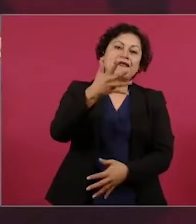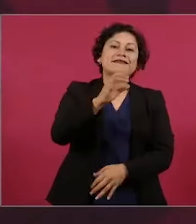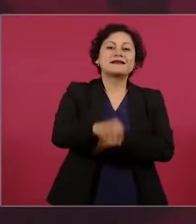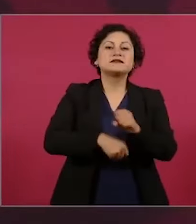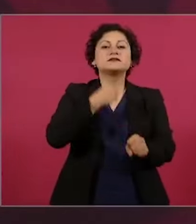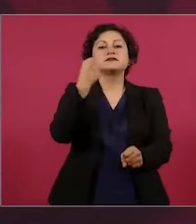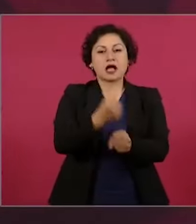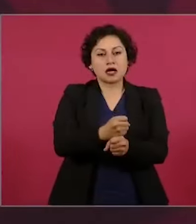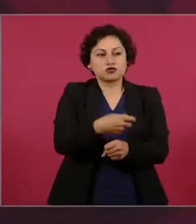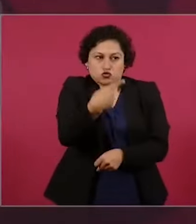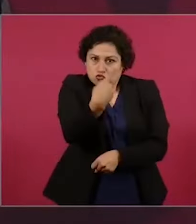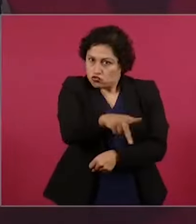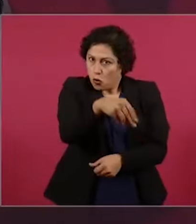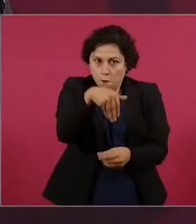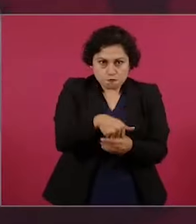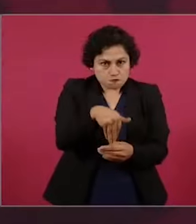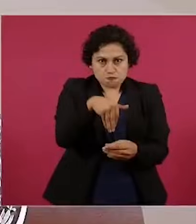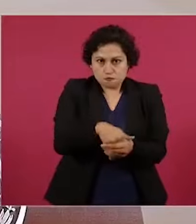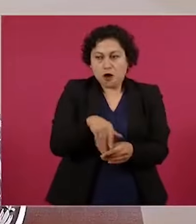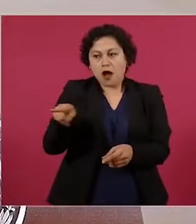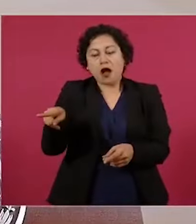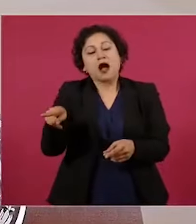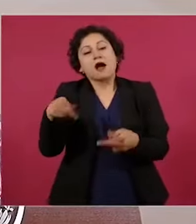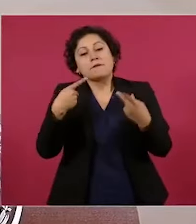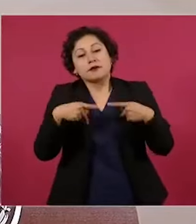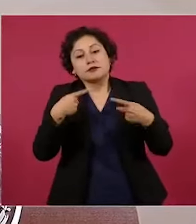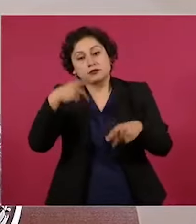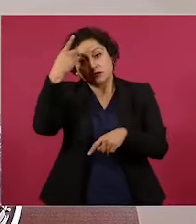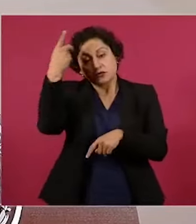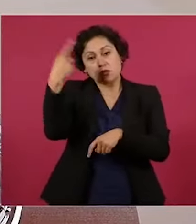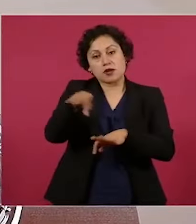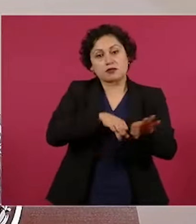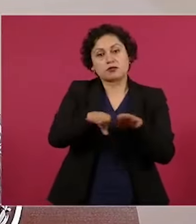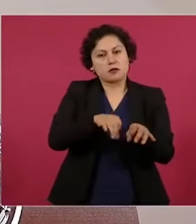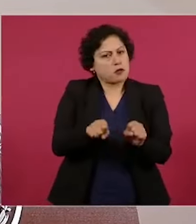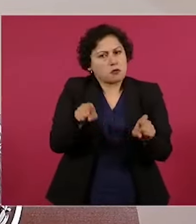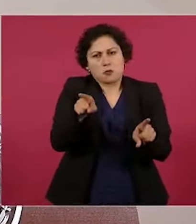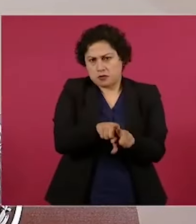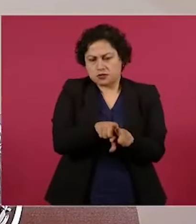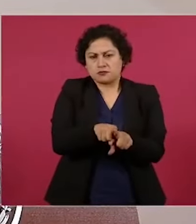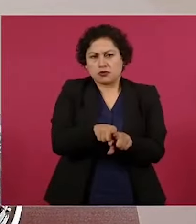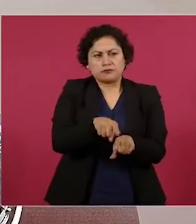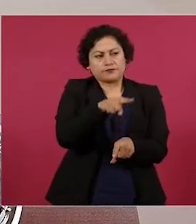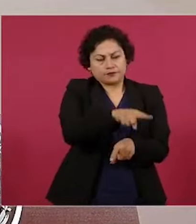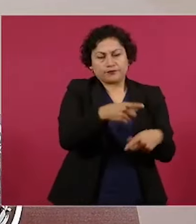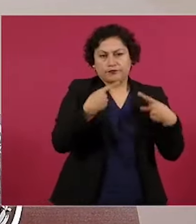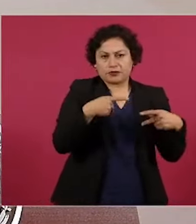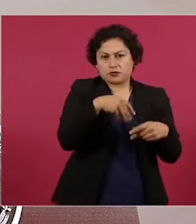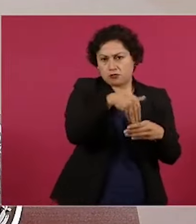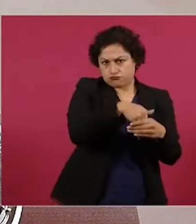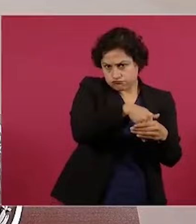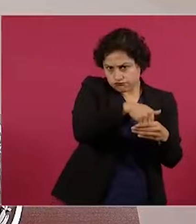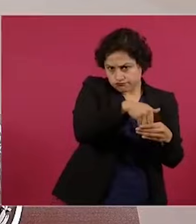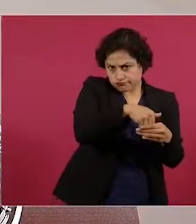5 por ciento del patrón se iría acumulando en esta garantía. Al momento de ejercer la opción a compra se toma en cuenta el ahorro que ya tiene y